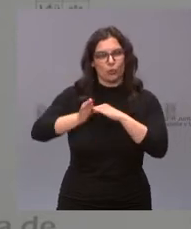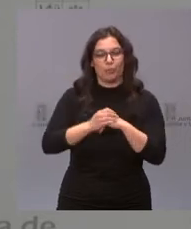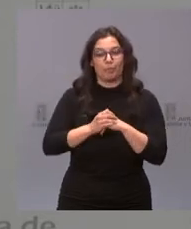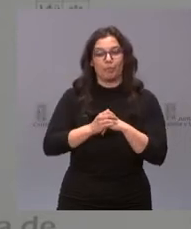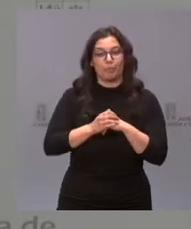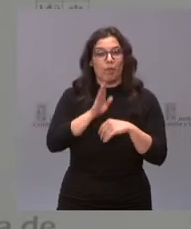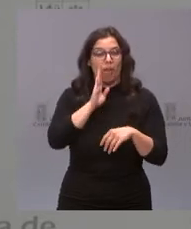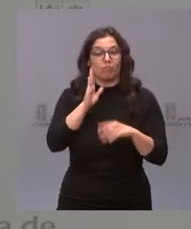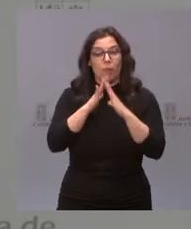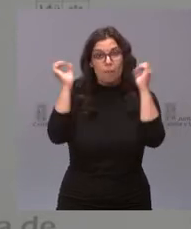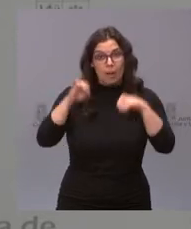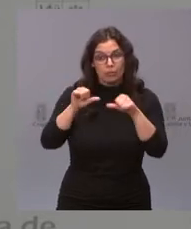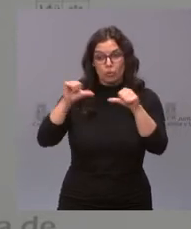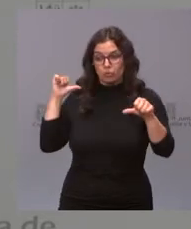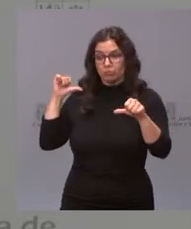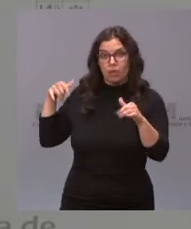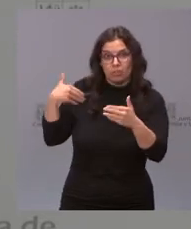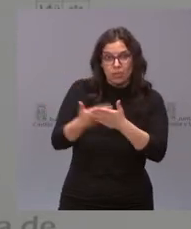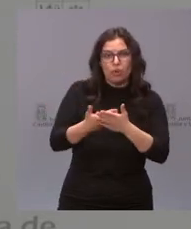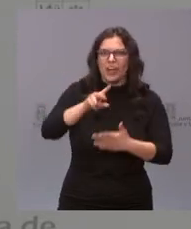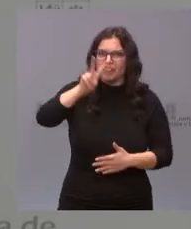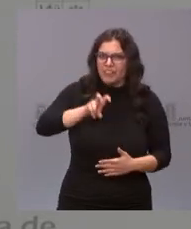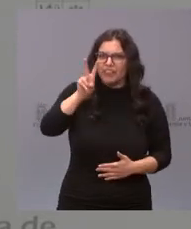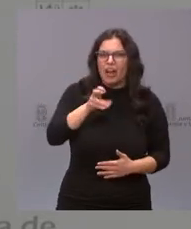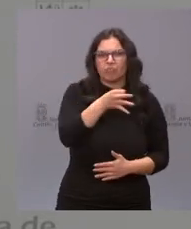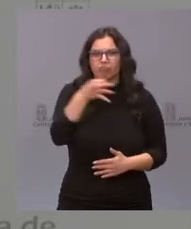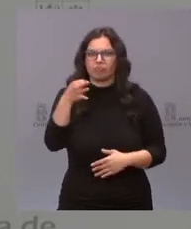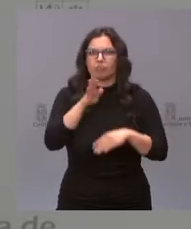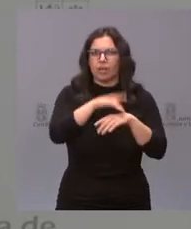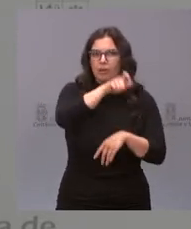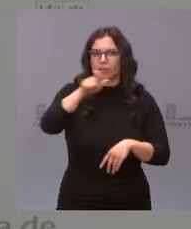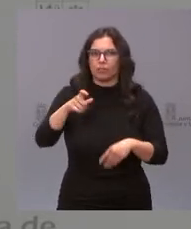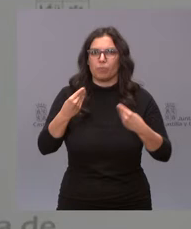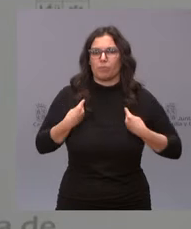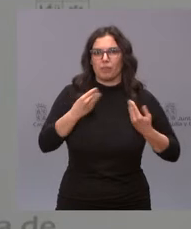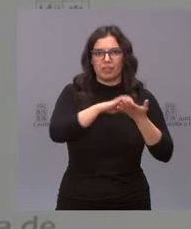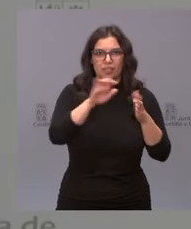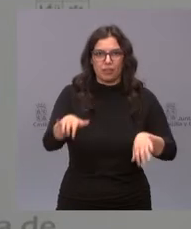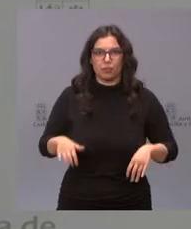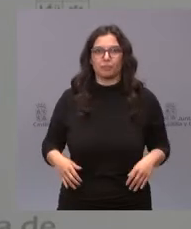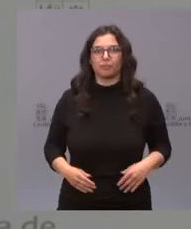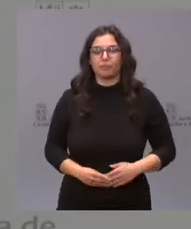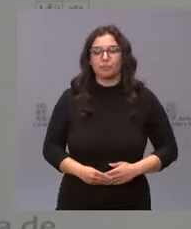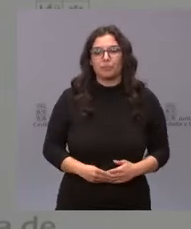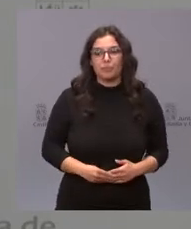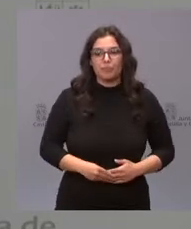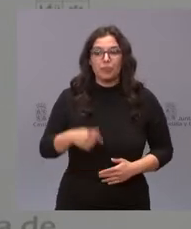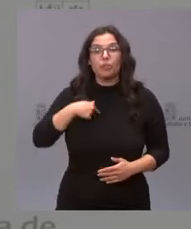y eficaz para las personas de Castilla y León. Creo que después de